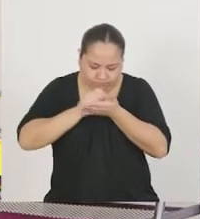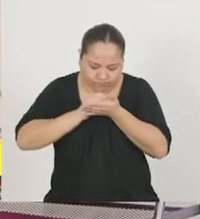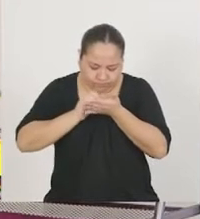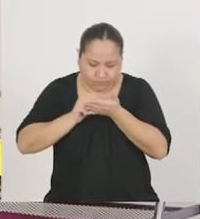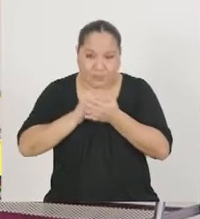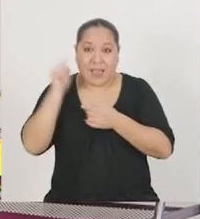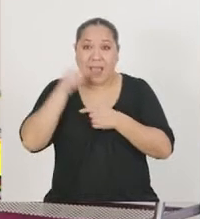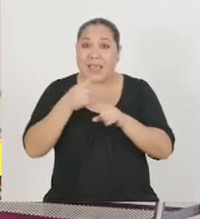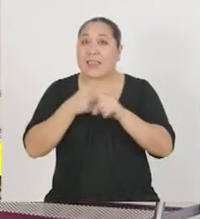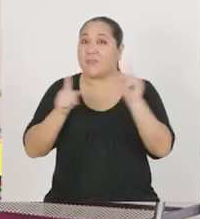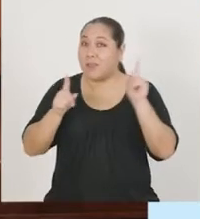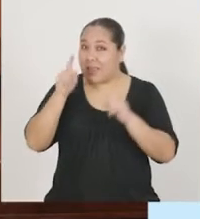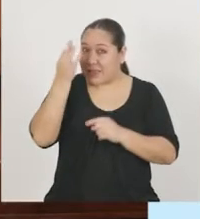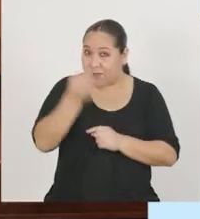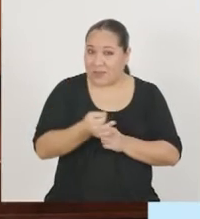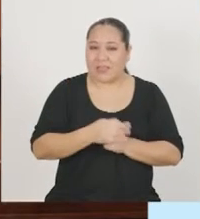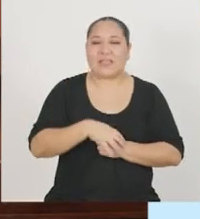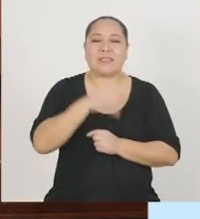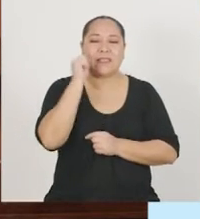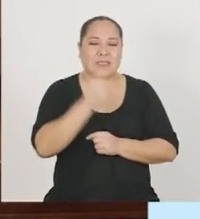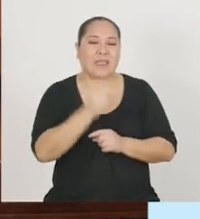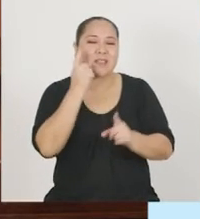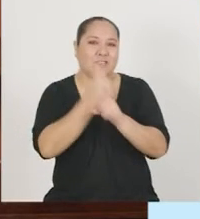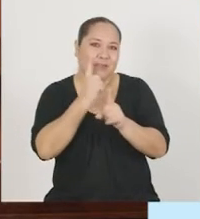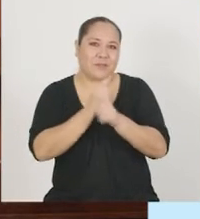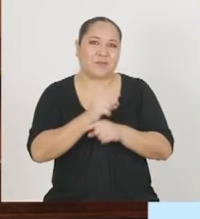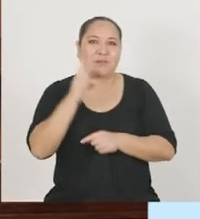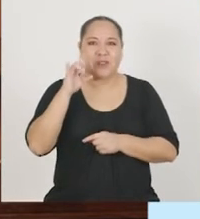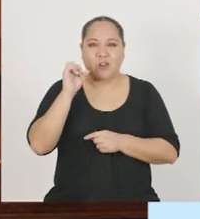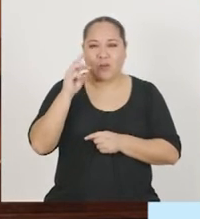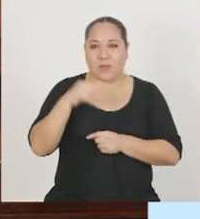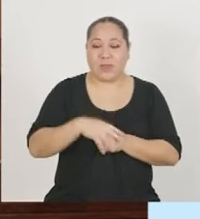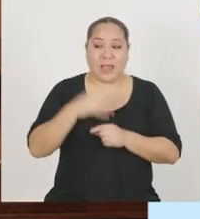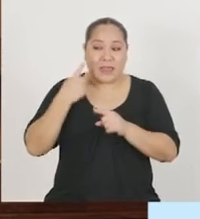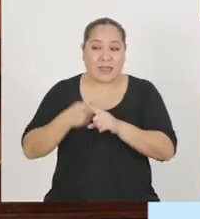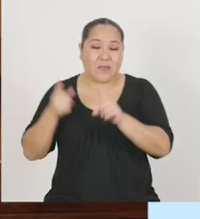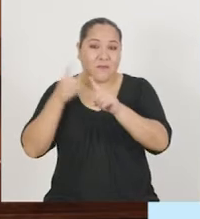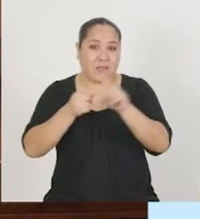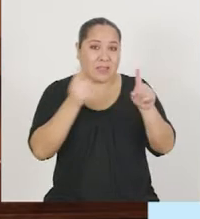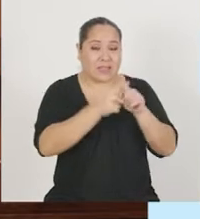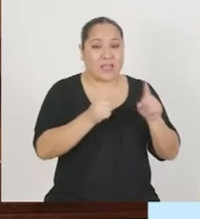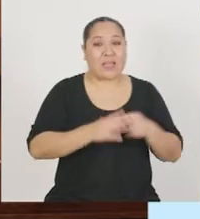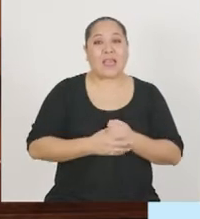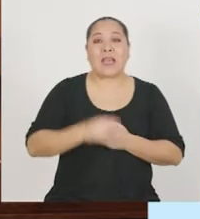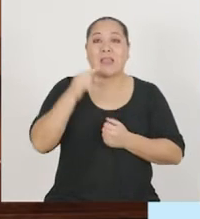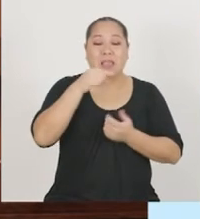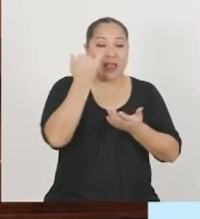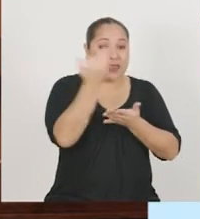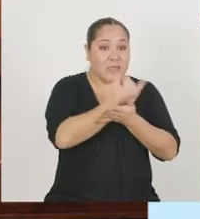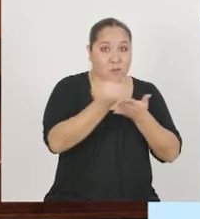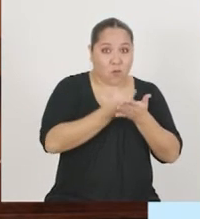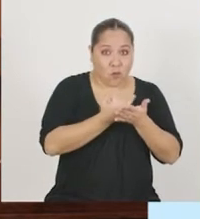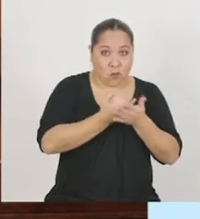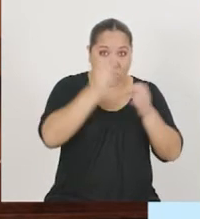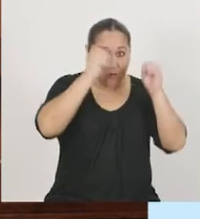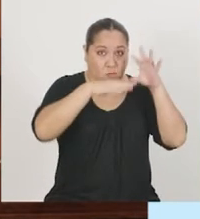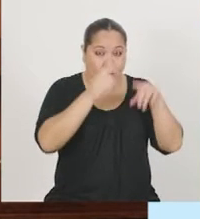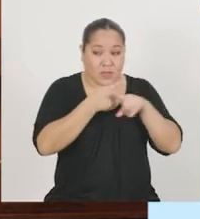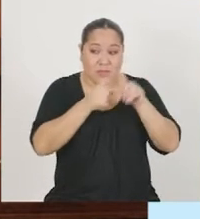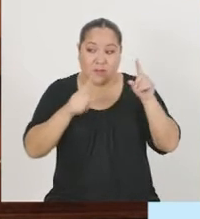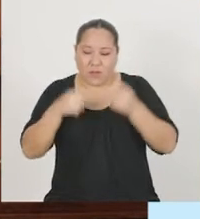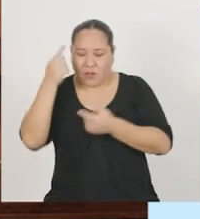diferencias, entonces, profesora. Exactamente, Romina. Las diferencias que el drawstorming mantiene con el